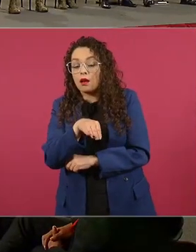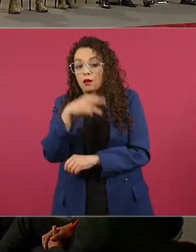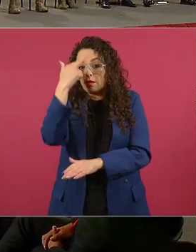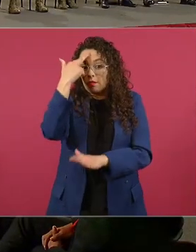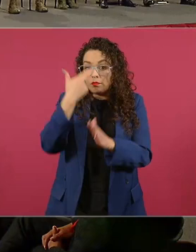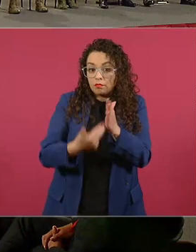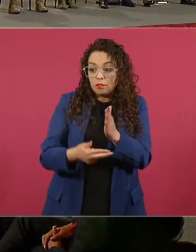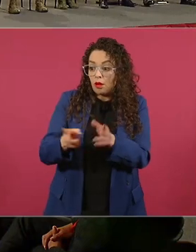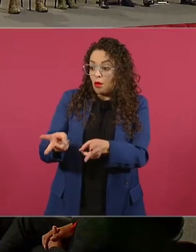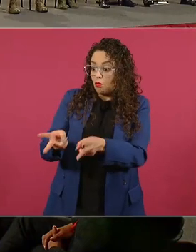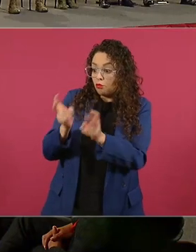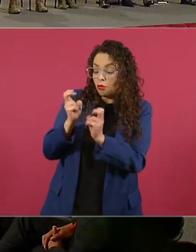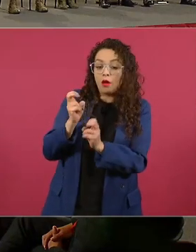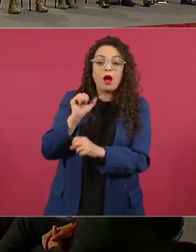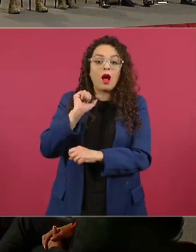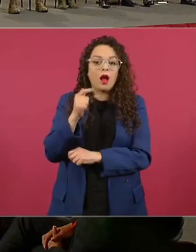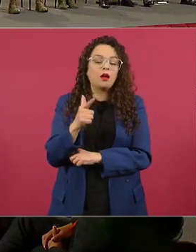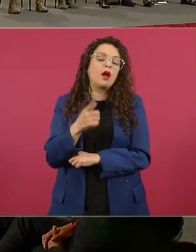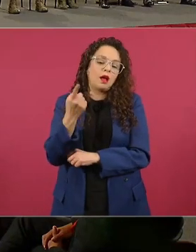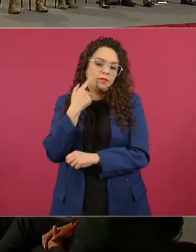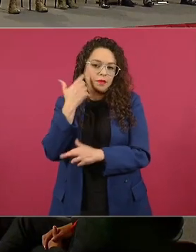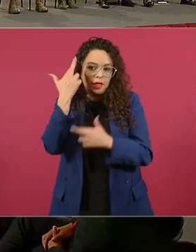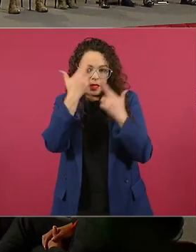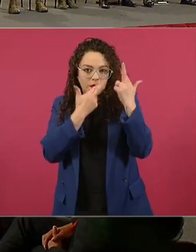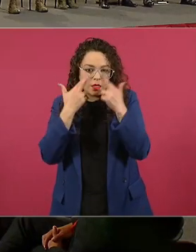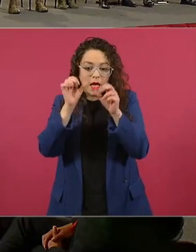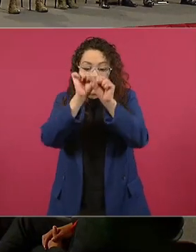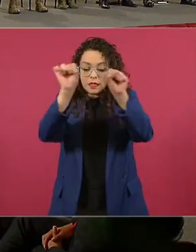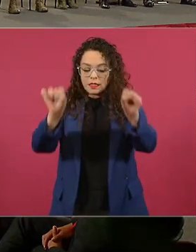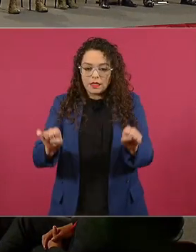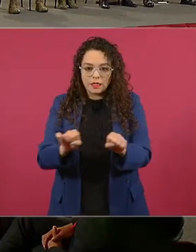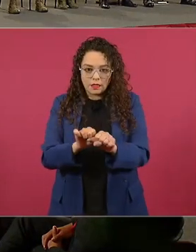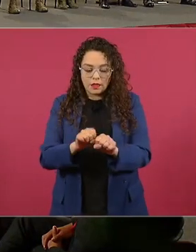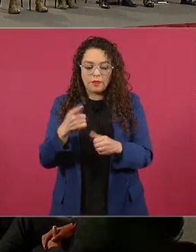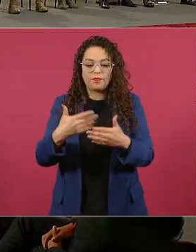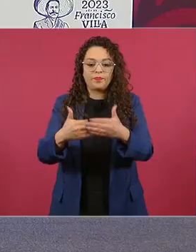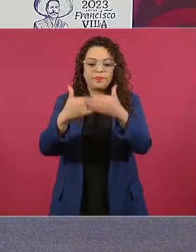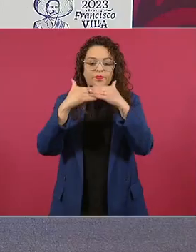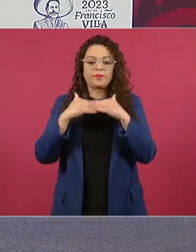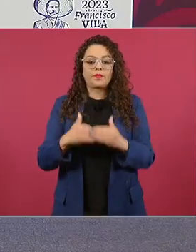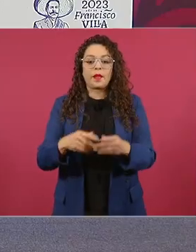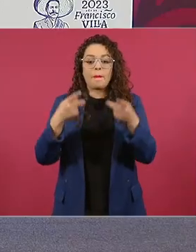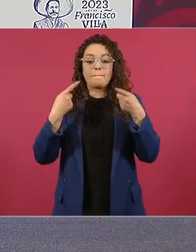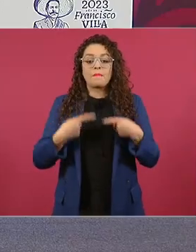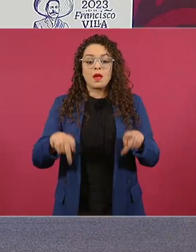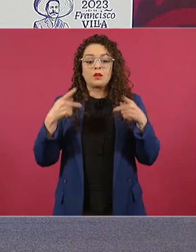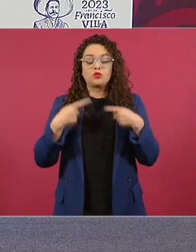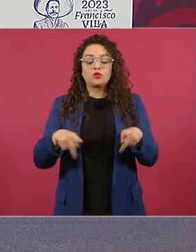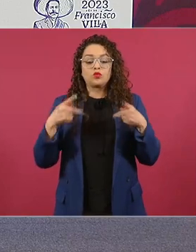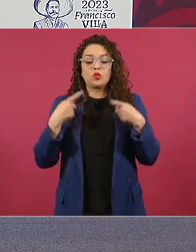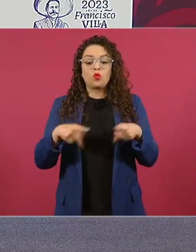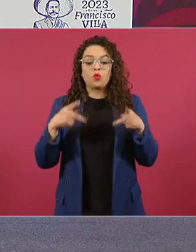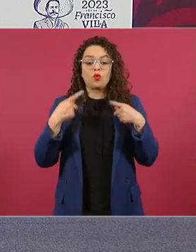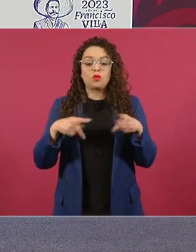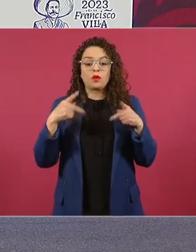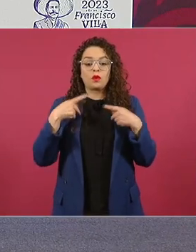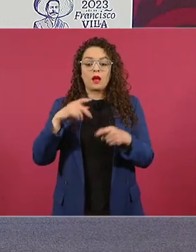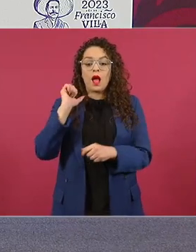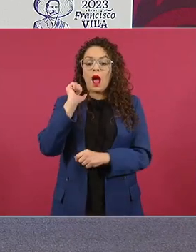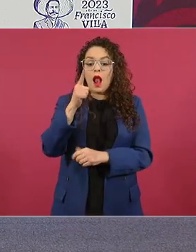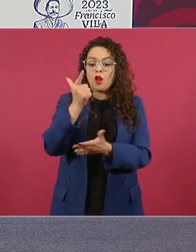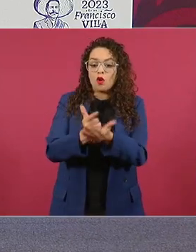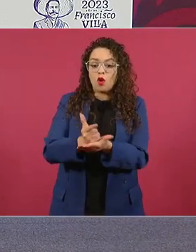hoy el informe sobre preliminaciones y amnistías. Son personas que no cometieron delitos